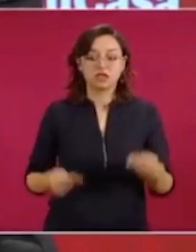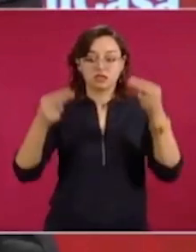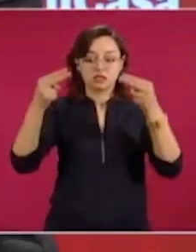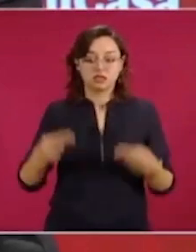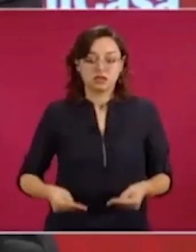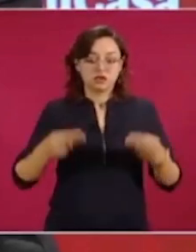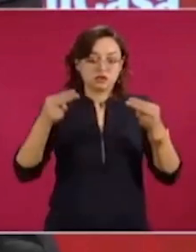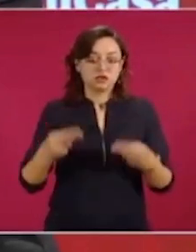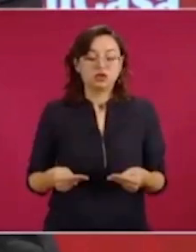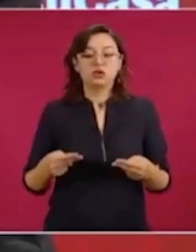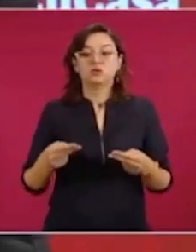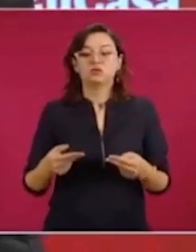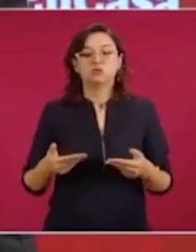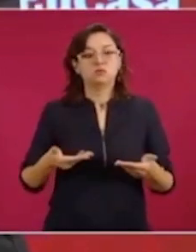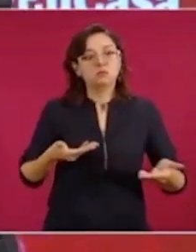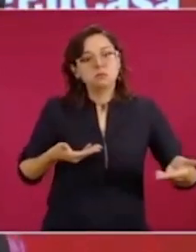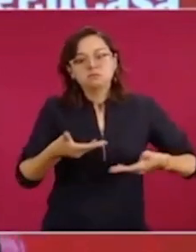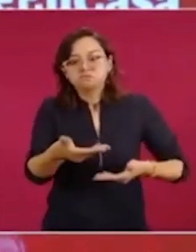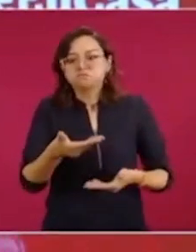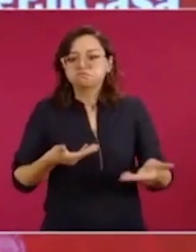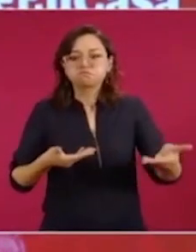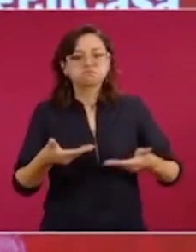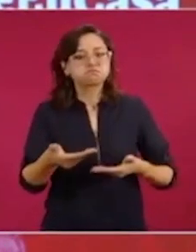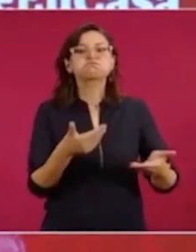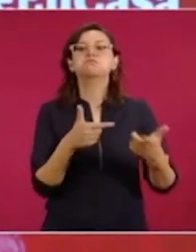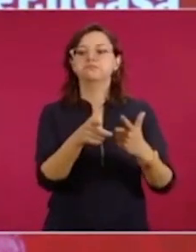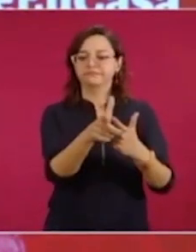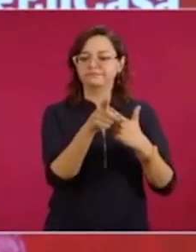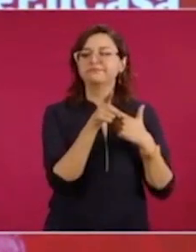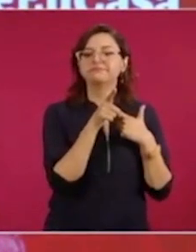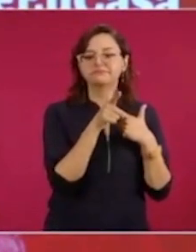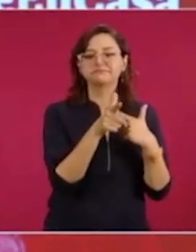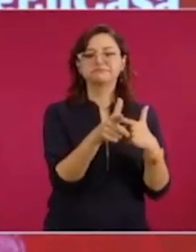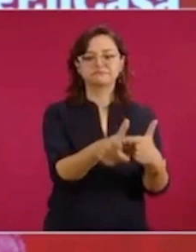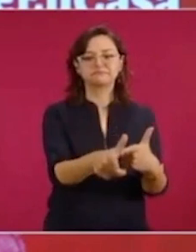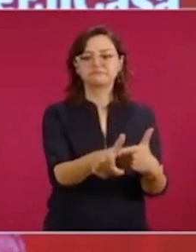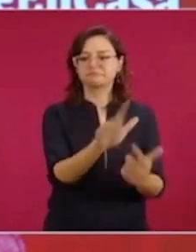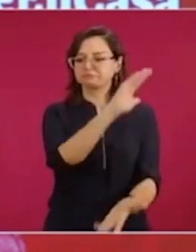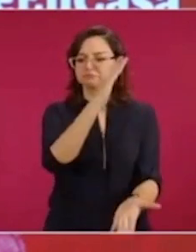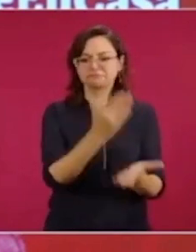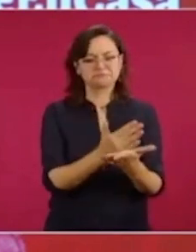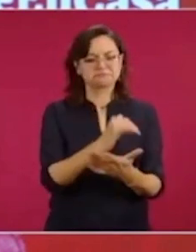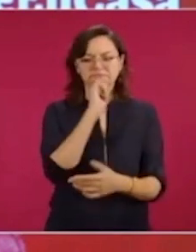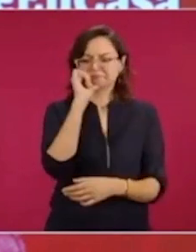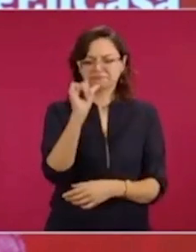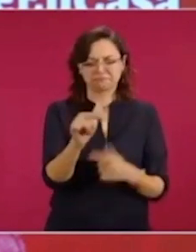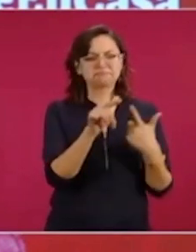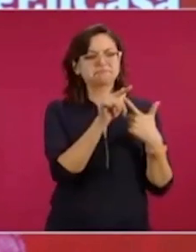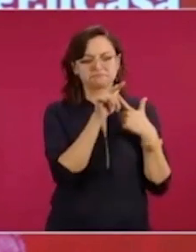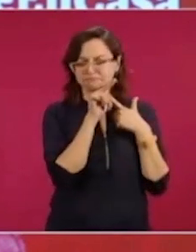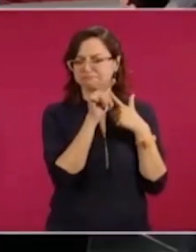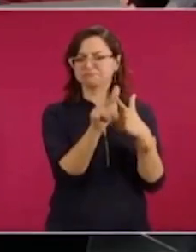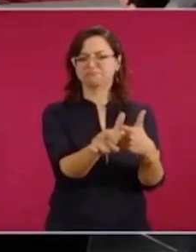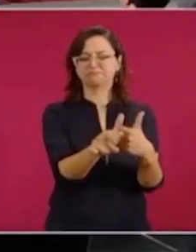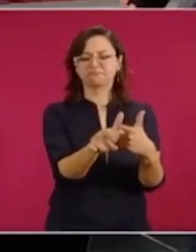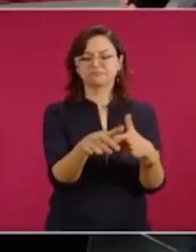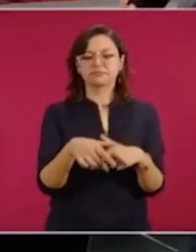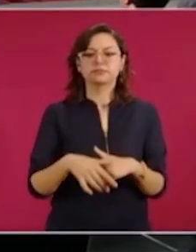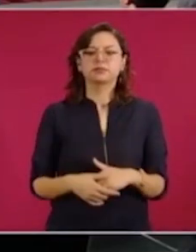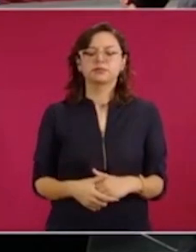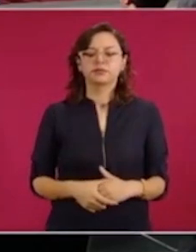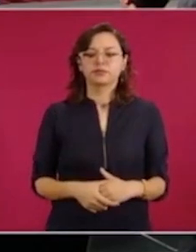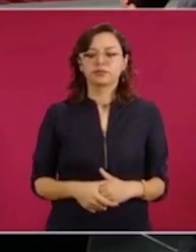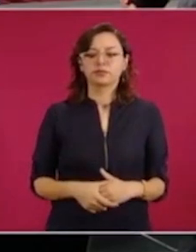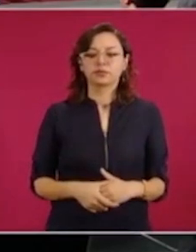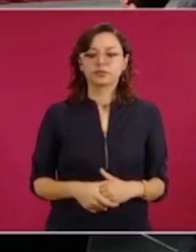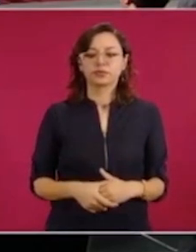y que no va a